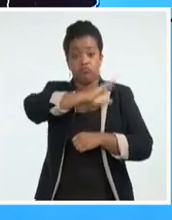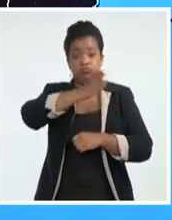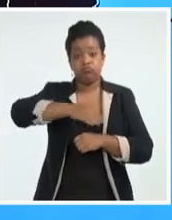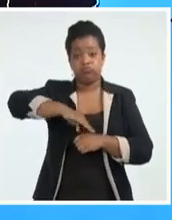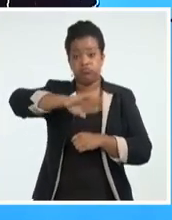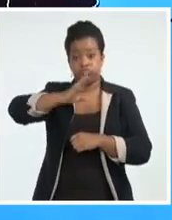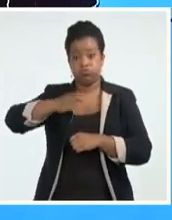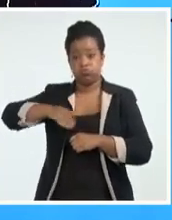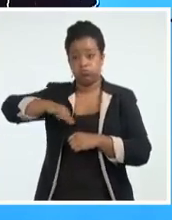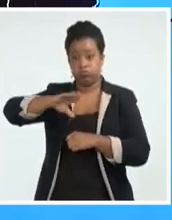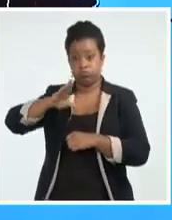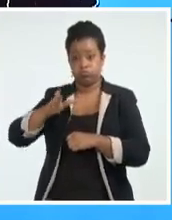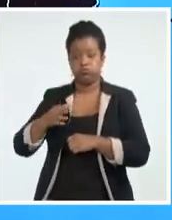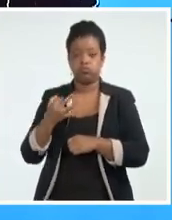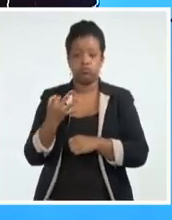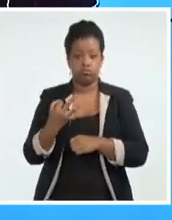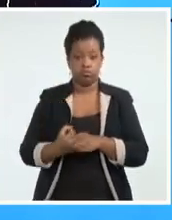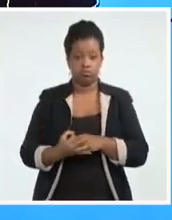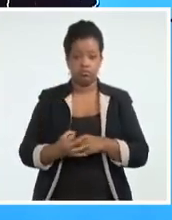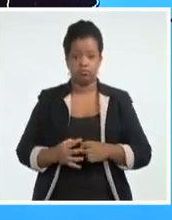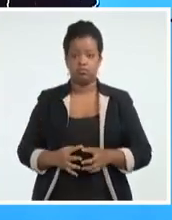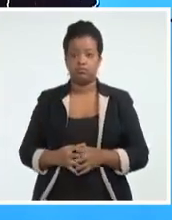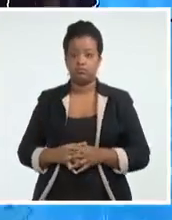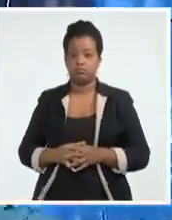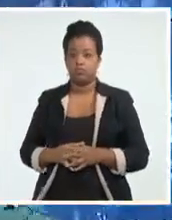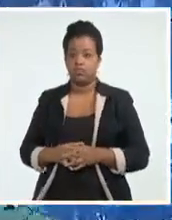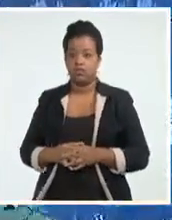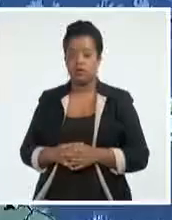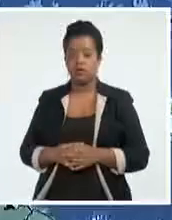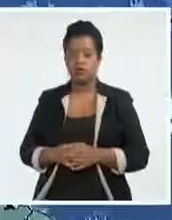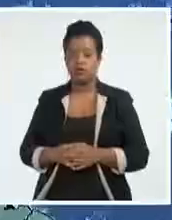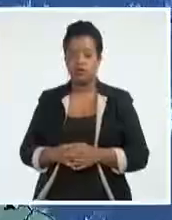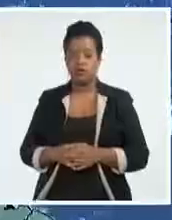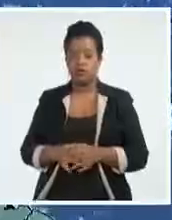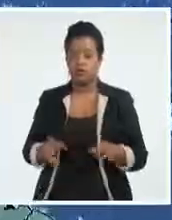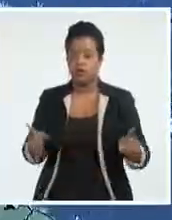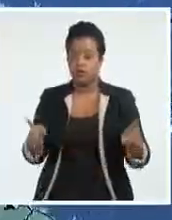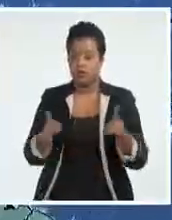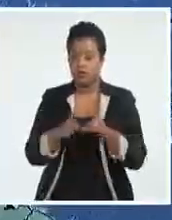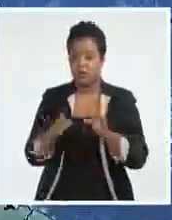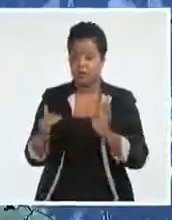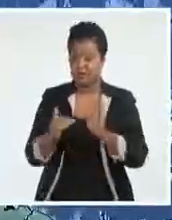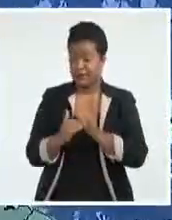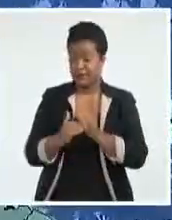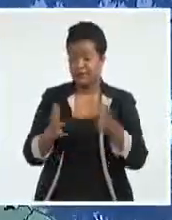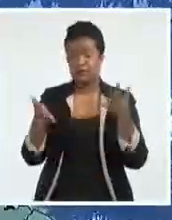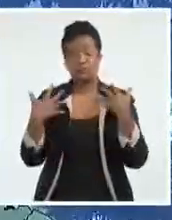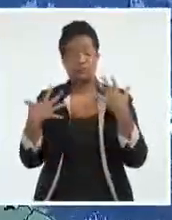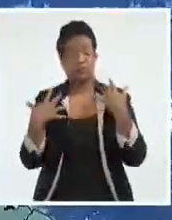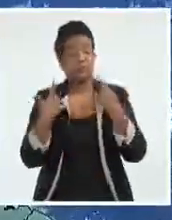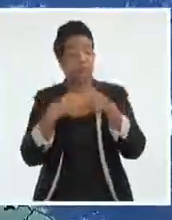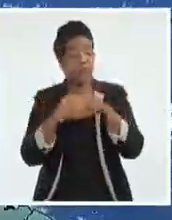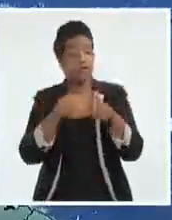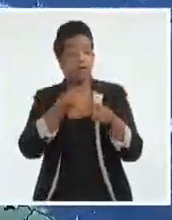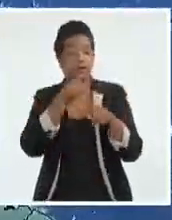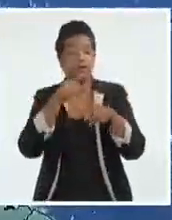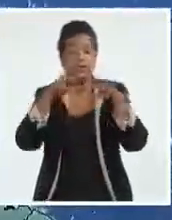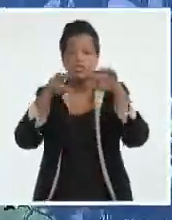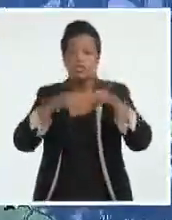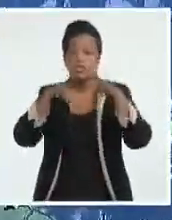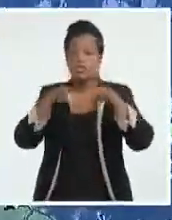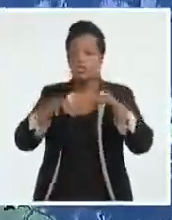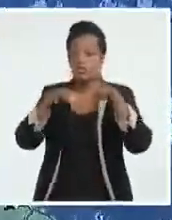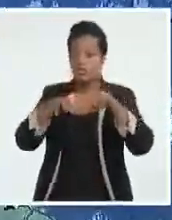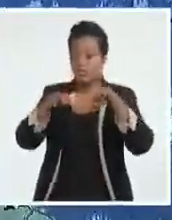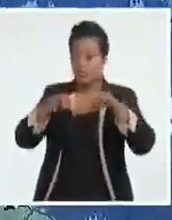poco oleaje en el resto de los litorales. En resumen, mis amigos, la tarde con calor, pero también con algunos chubascos y tormentas eléctricas